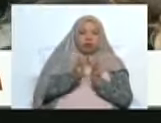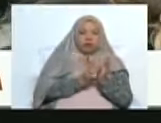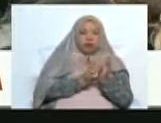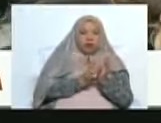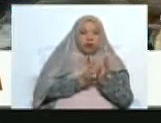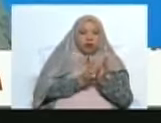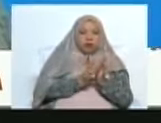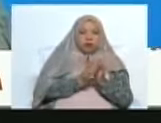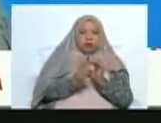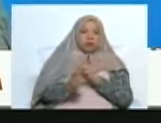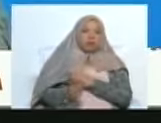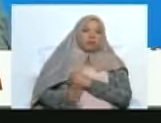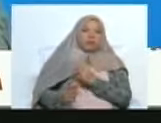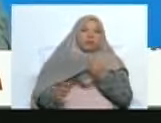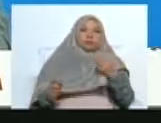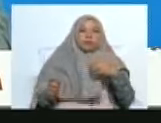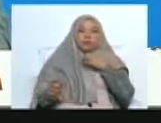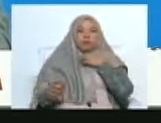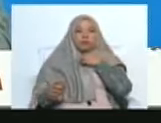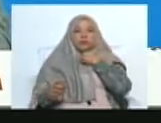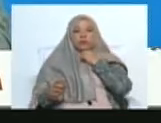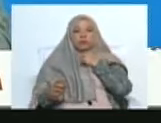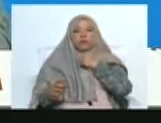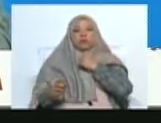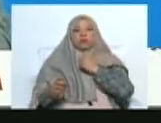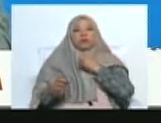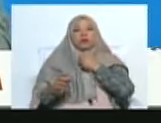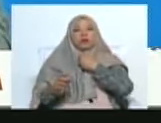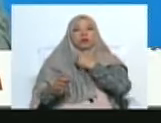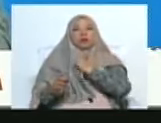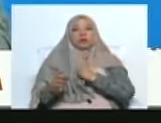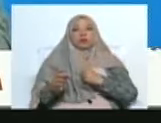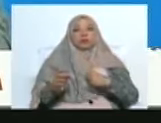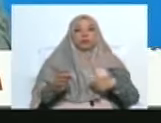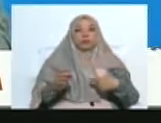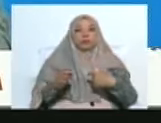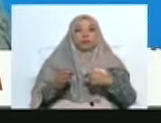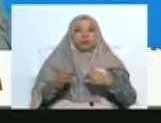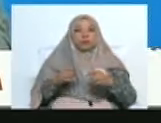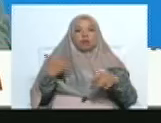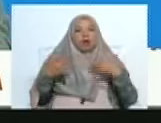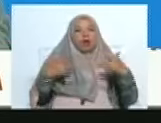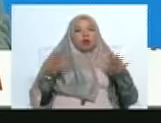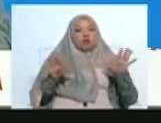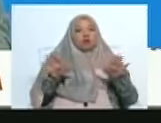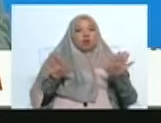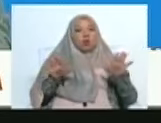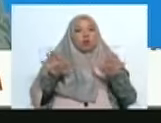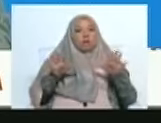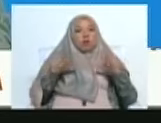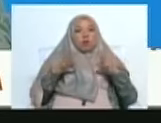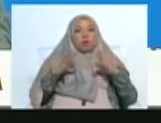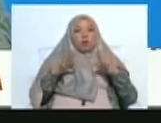Pero también es la Semana Santa de mayor actividad turística,